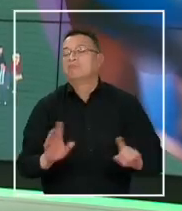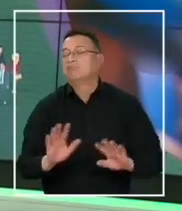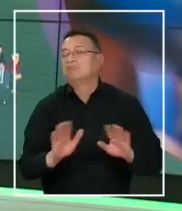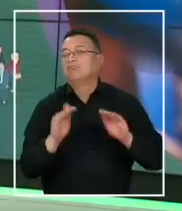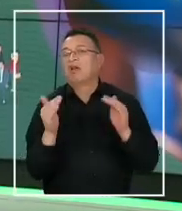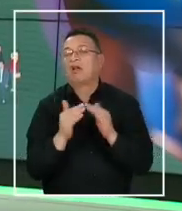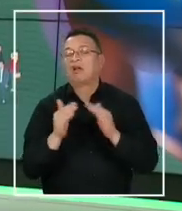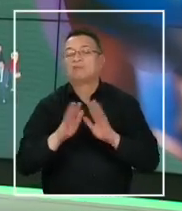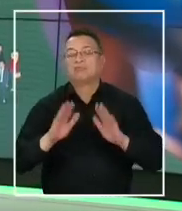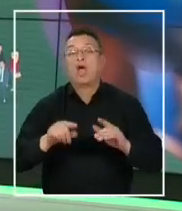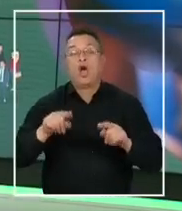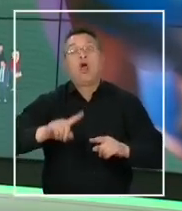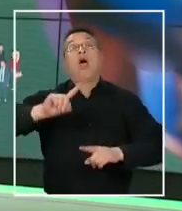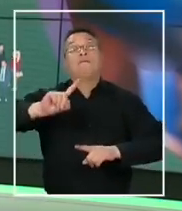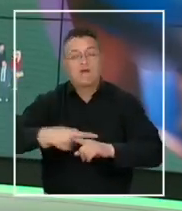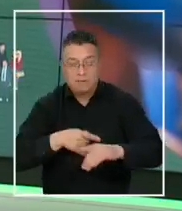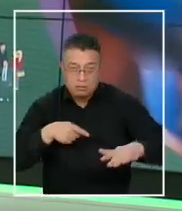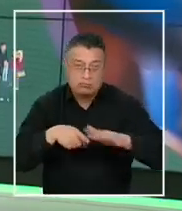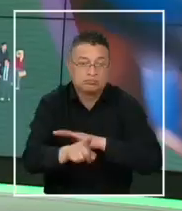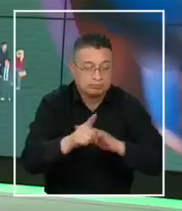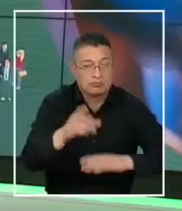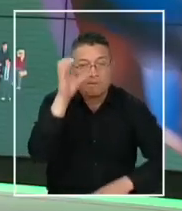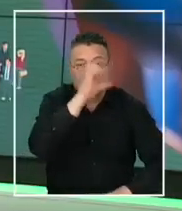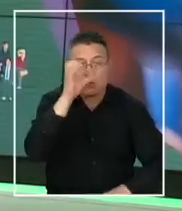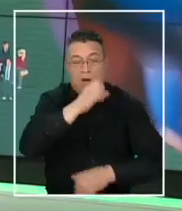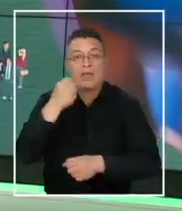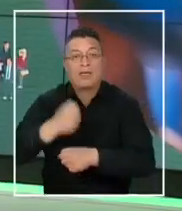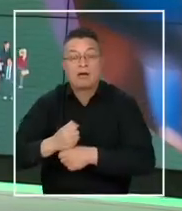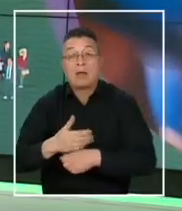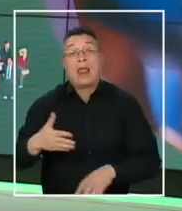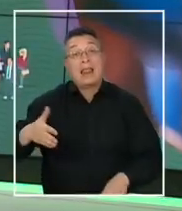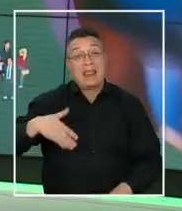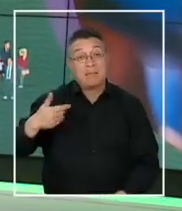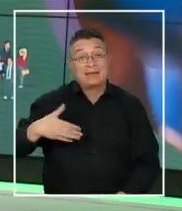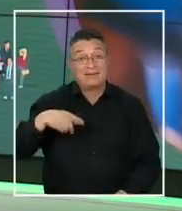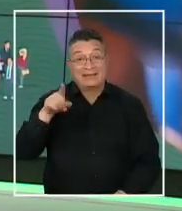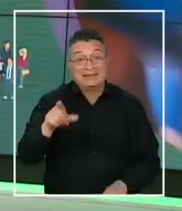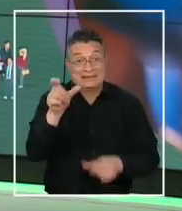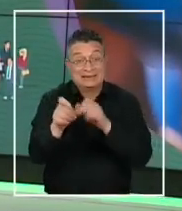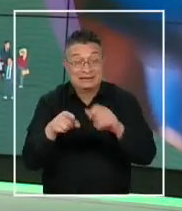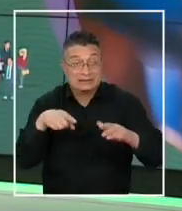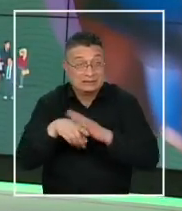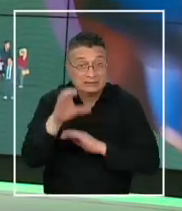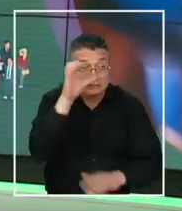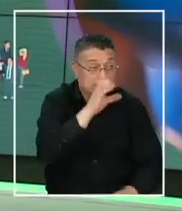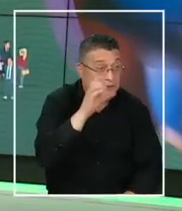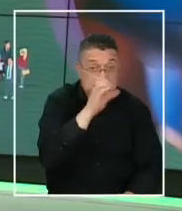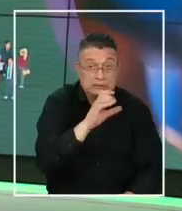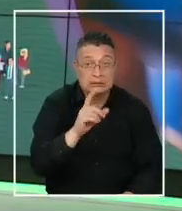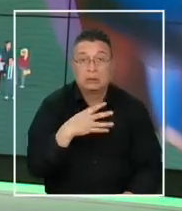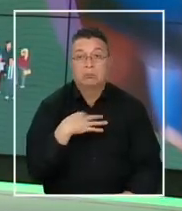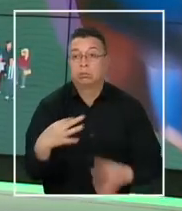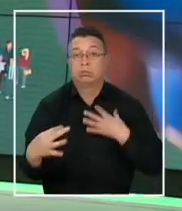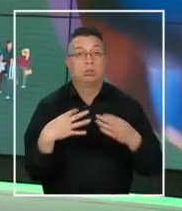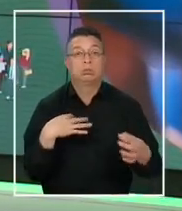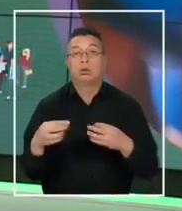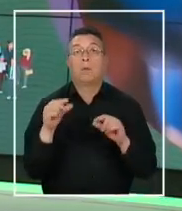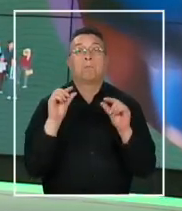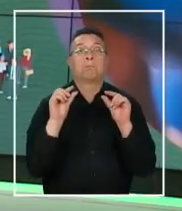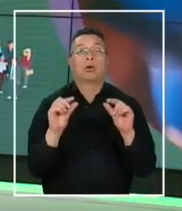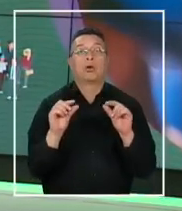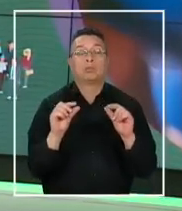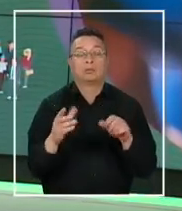Muchas de ellas volvieron a buscar empleo, vuelven al mercado laboral y, lamentablemente, ese mercado laboral no está respondiendo con la misma fuerza para